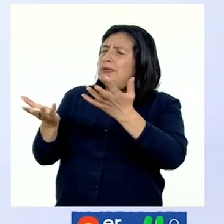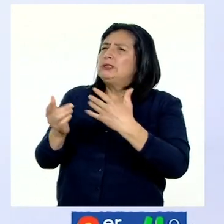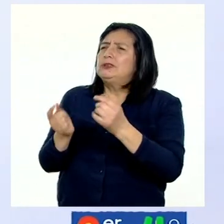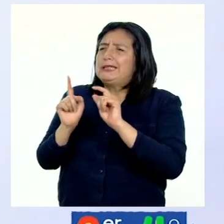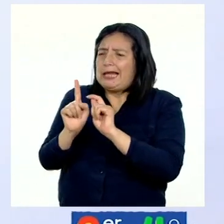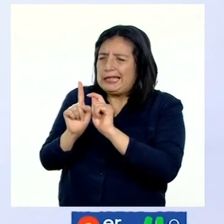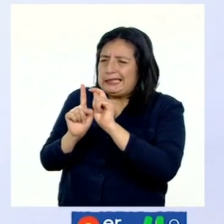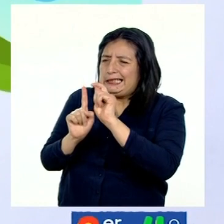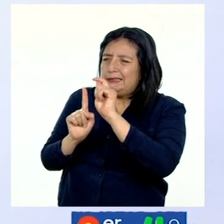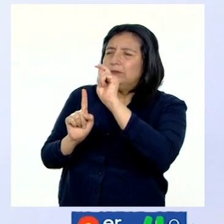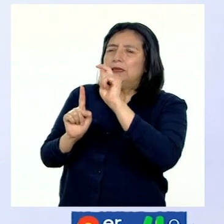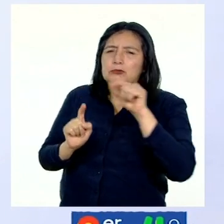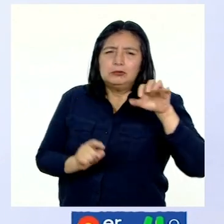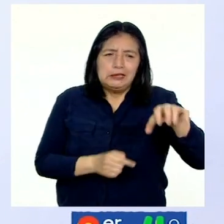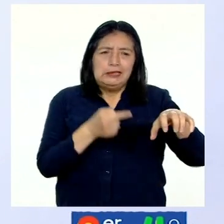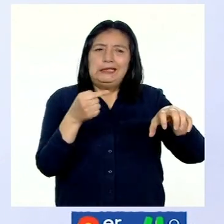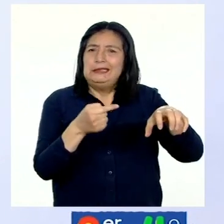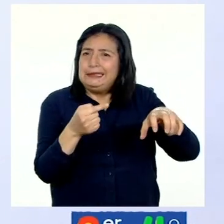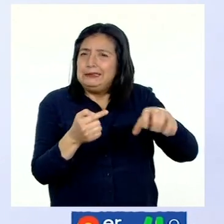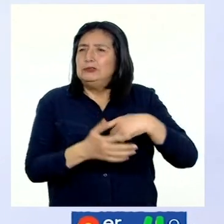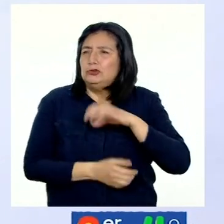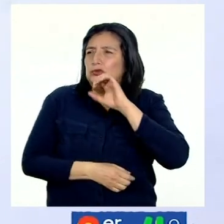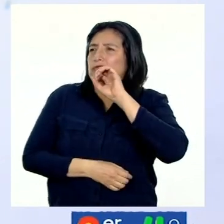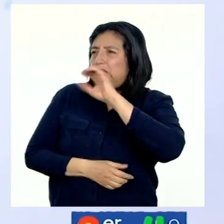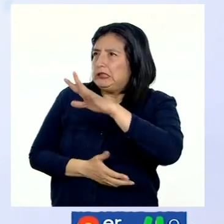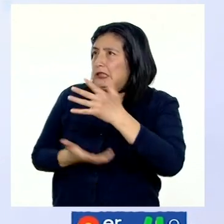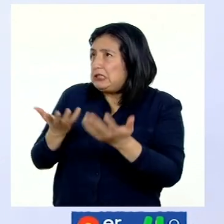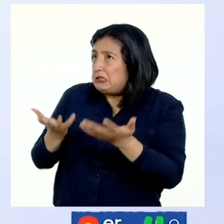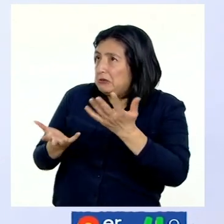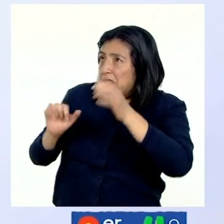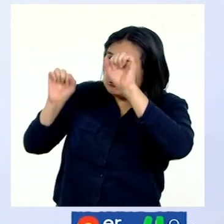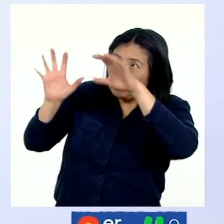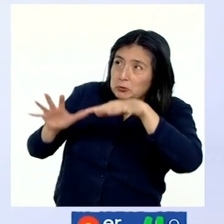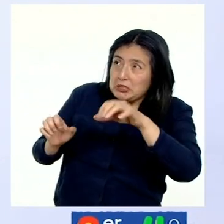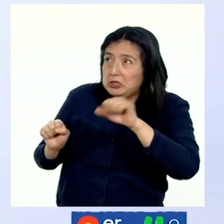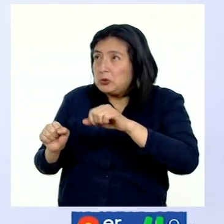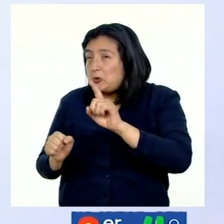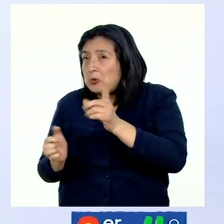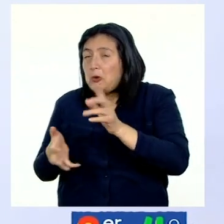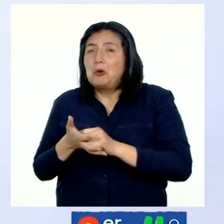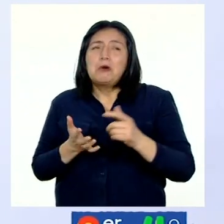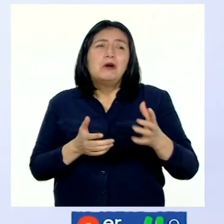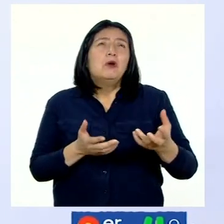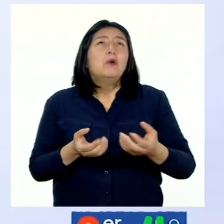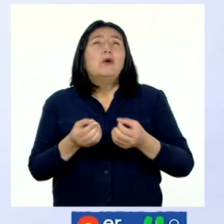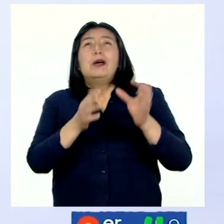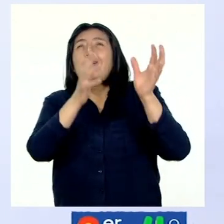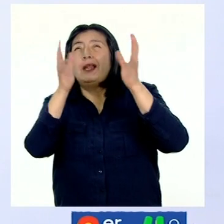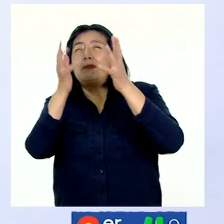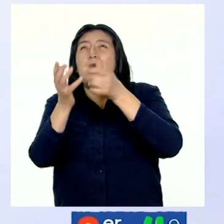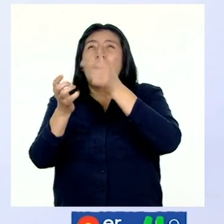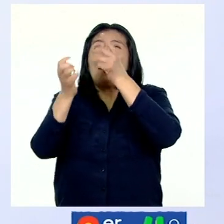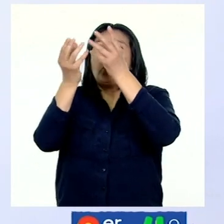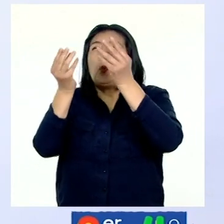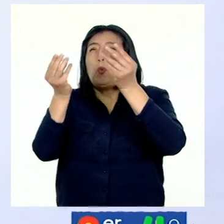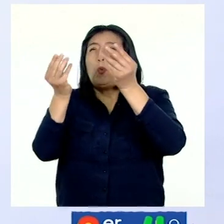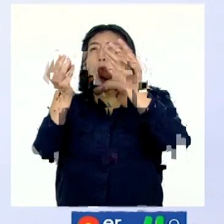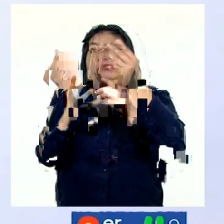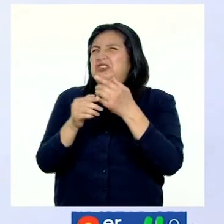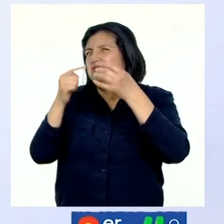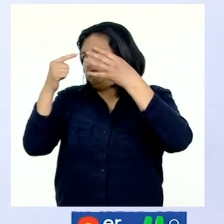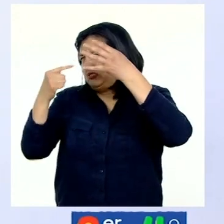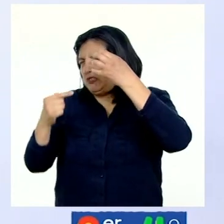temperatura. El Cenami nos indica si habrá lluvias o no, cuál es la humedad en el ambiente, entre otros.